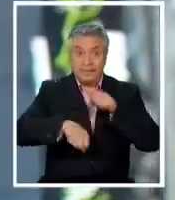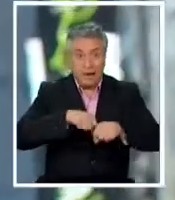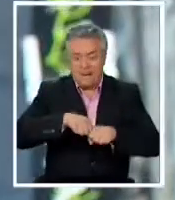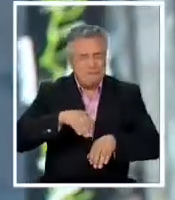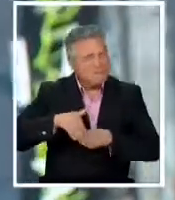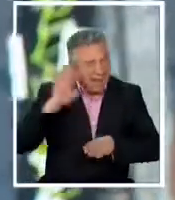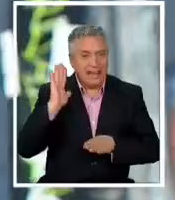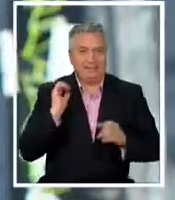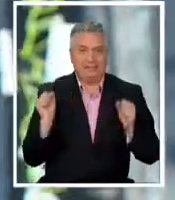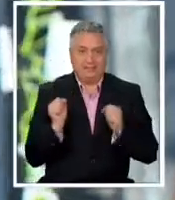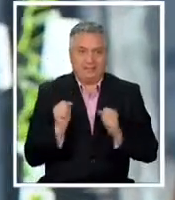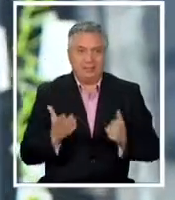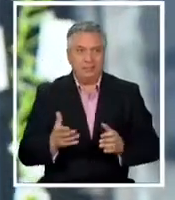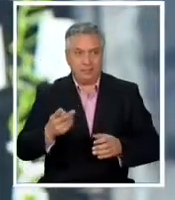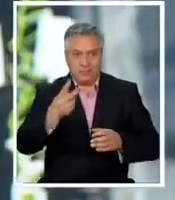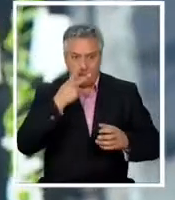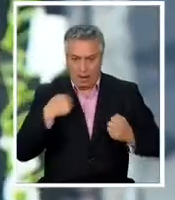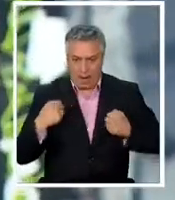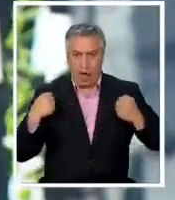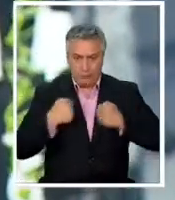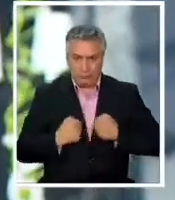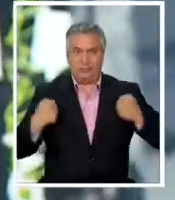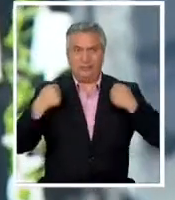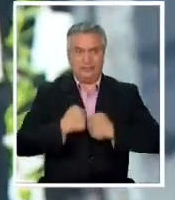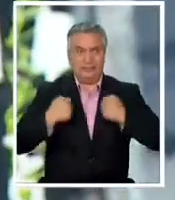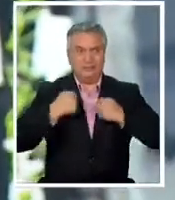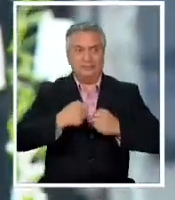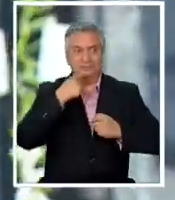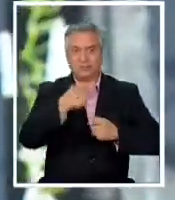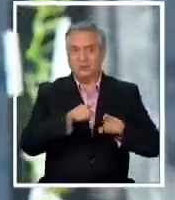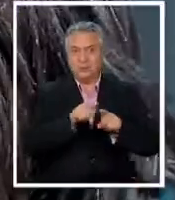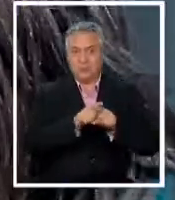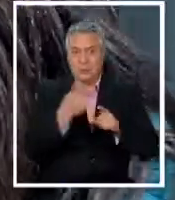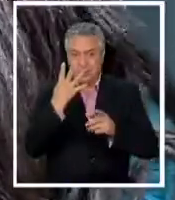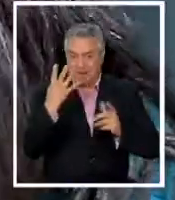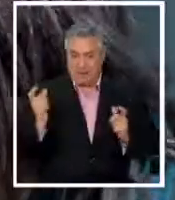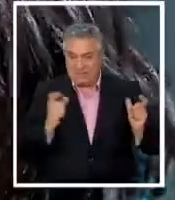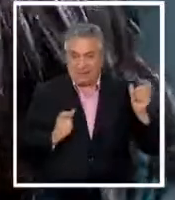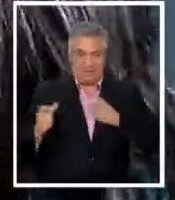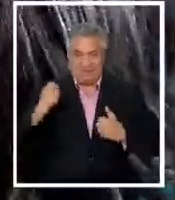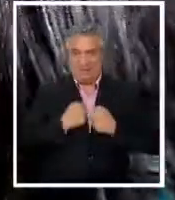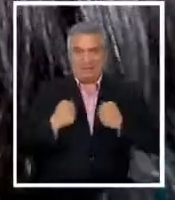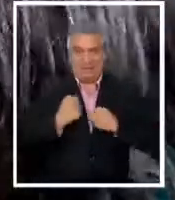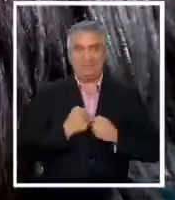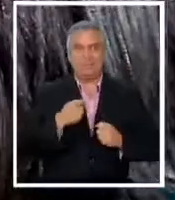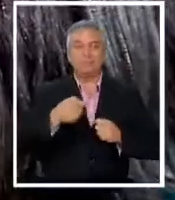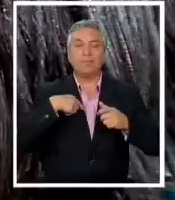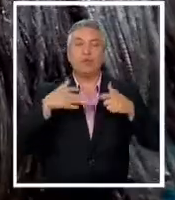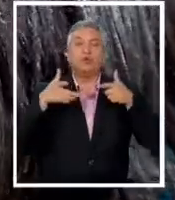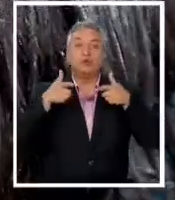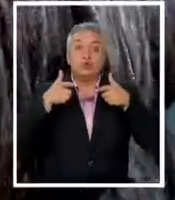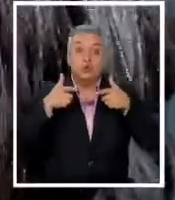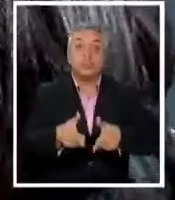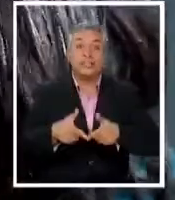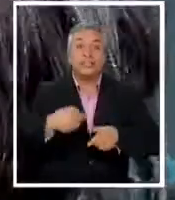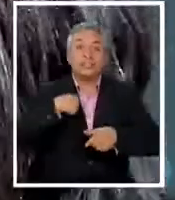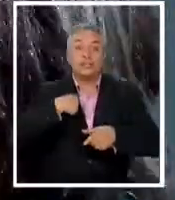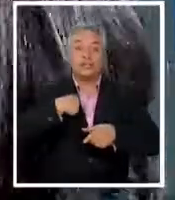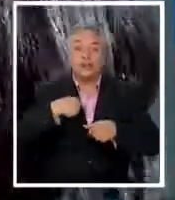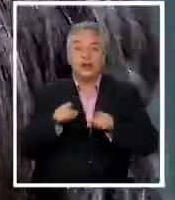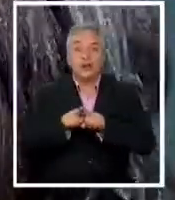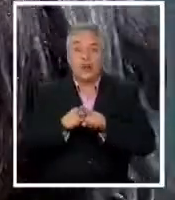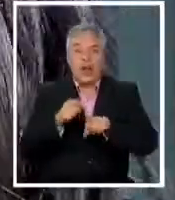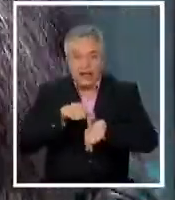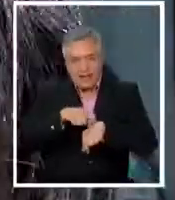bastante. Mire cómo ando. ¿Con camano? Ando como con cuatro capas. Afortunadamente no me tengo que levantar temprano, pero igual